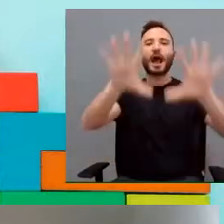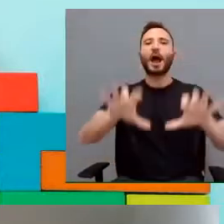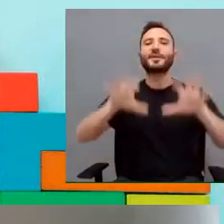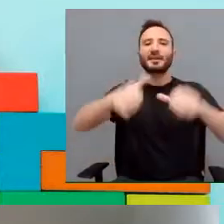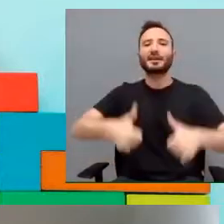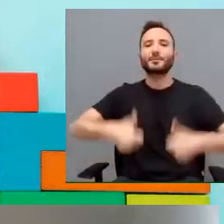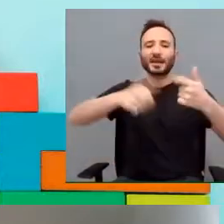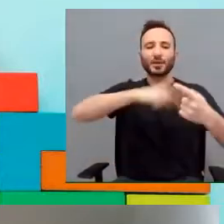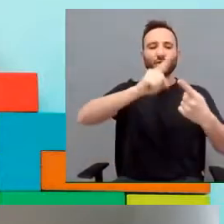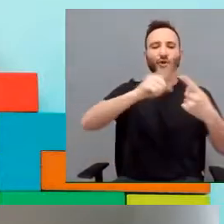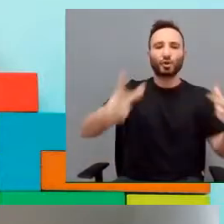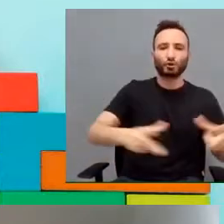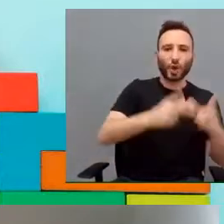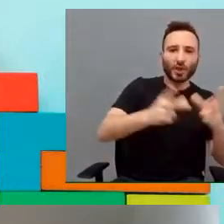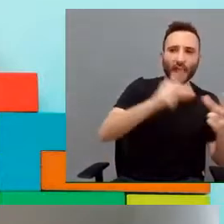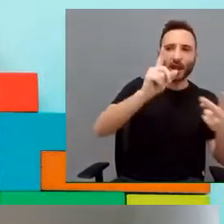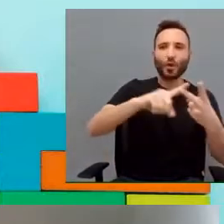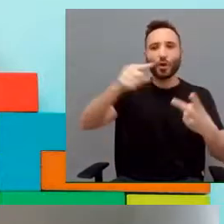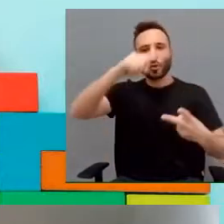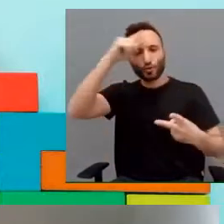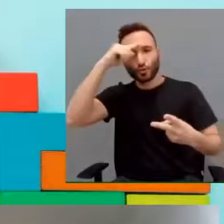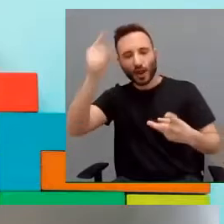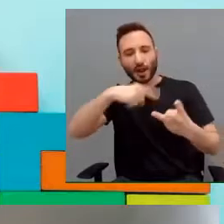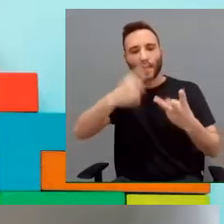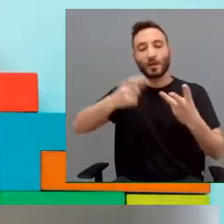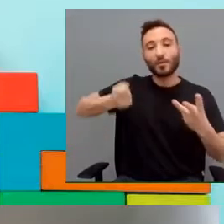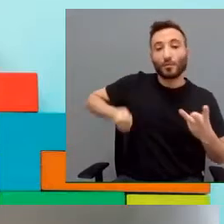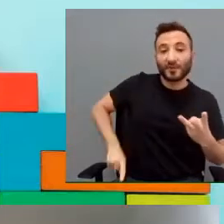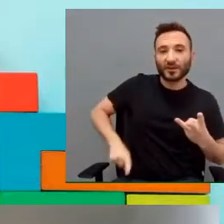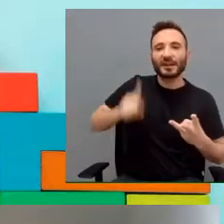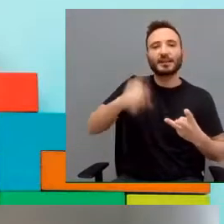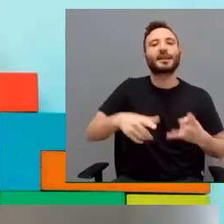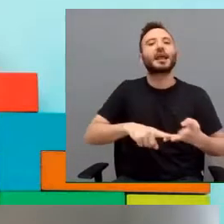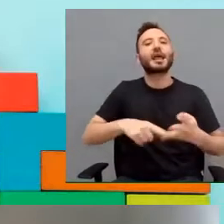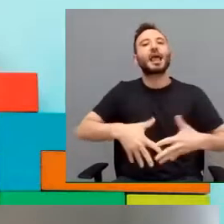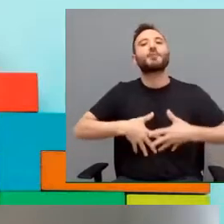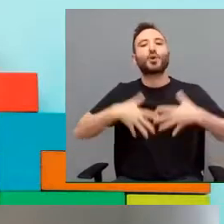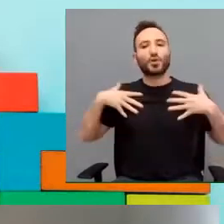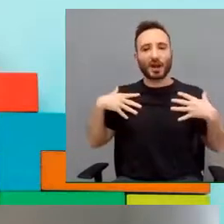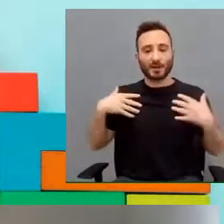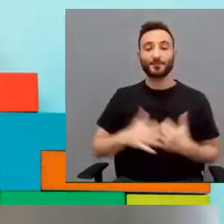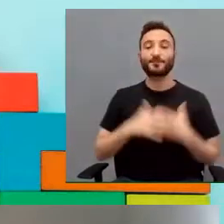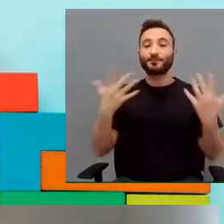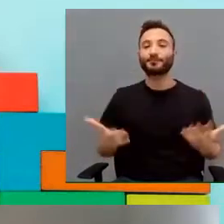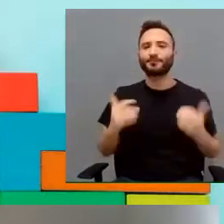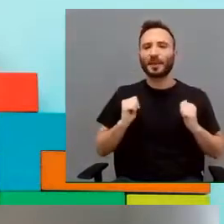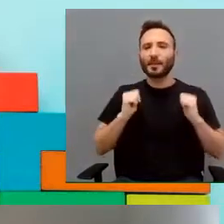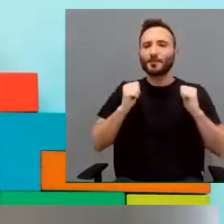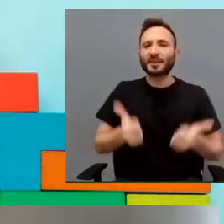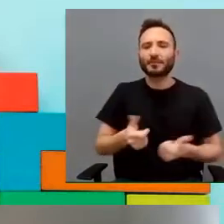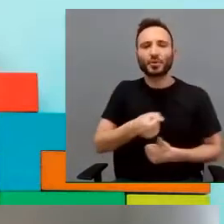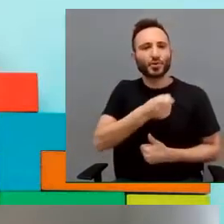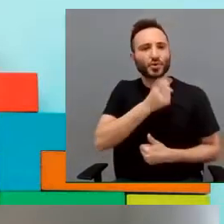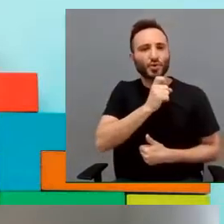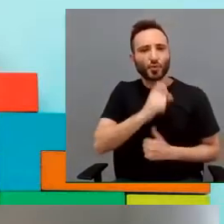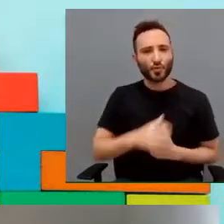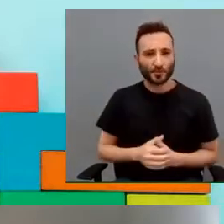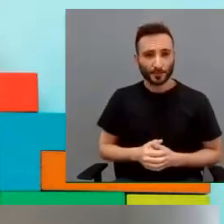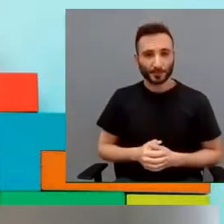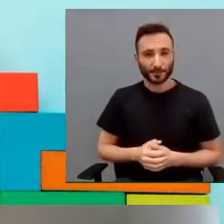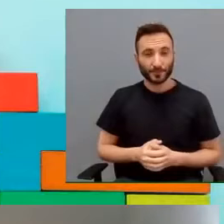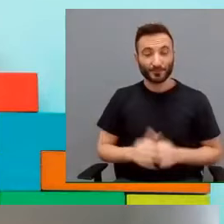cultural, como profesional y emocional. Y comenzamos a añadir esas